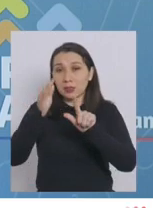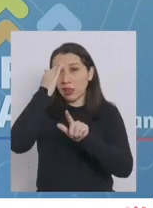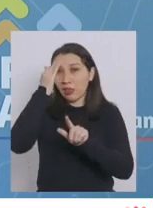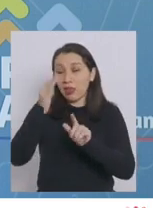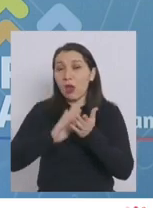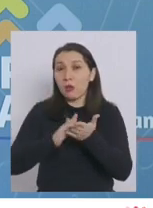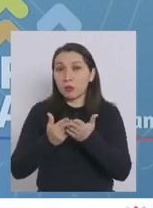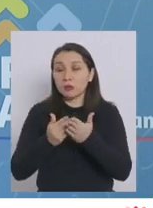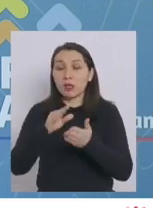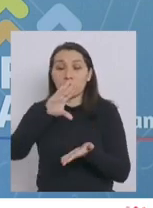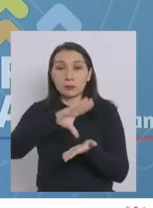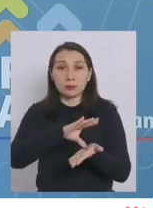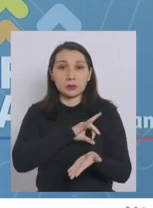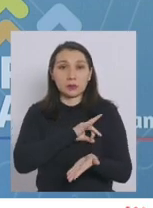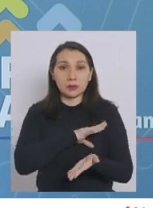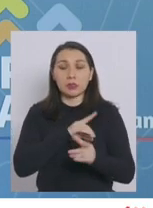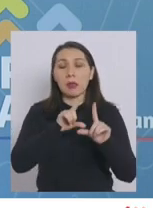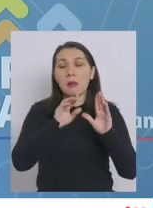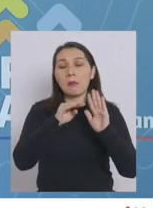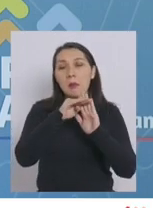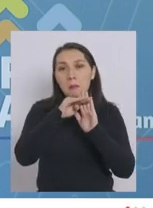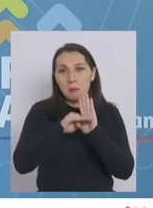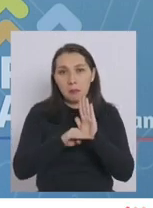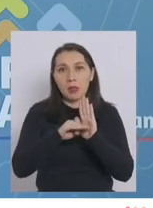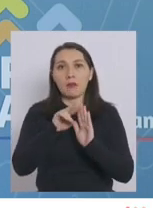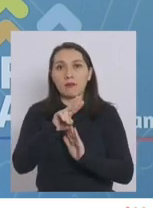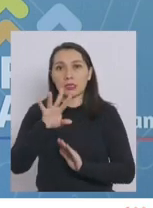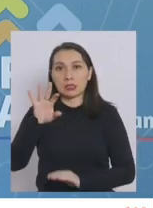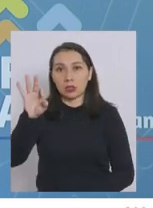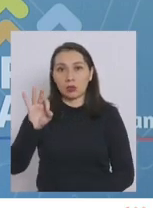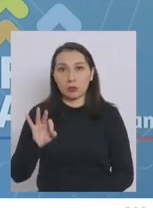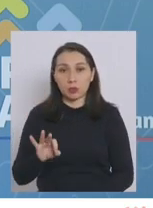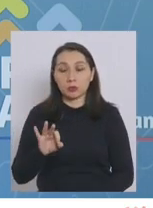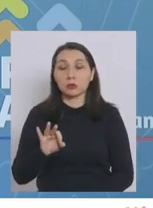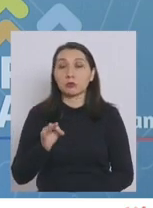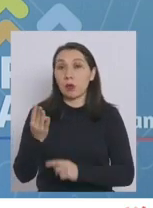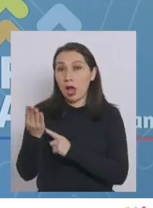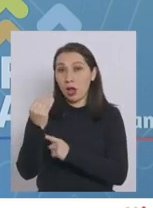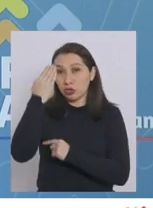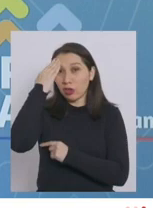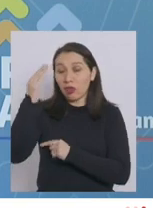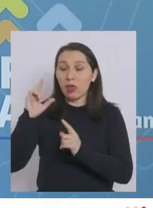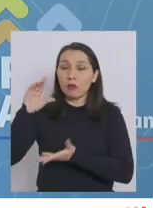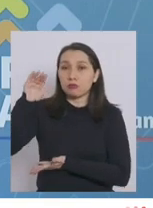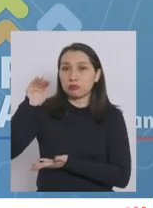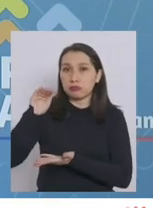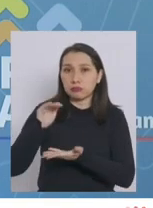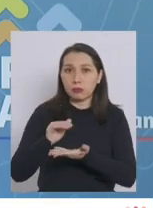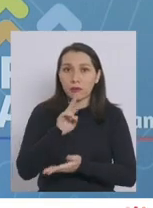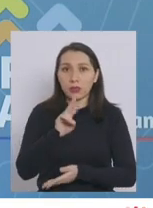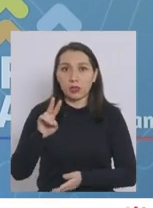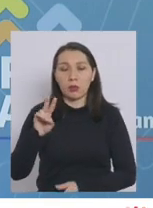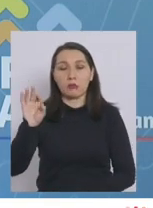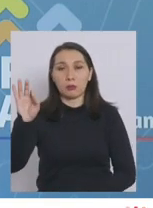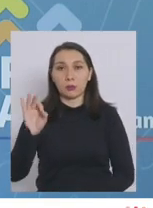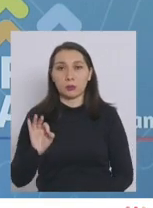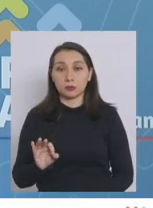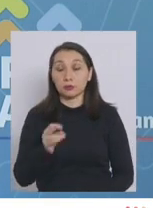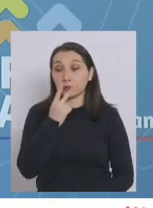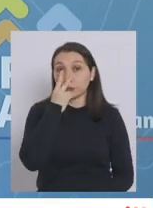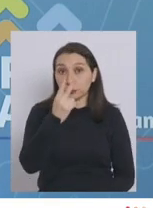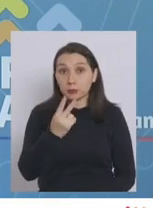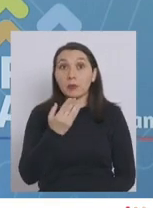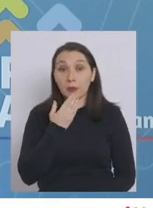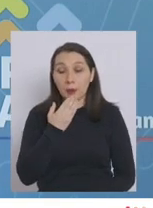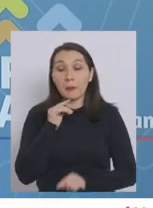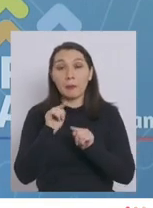días a nivel del país es de una disminución de un 25% y en los últimos 14 días de un 22%. Hemos visto